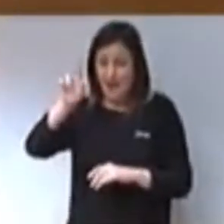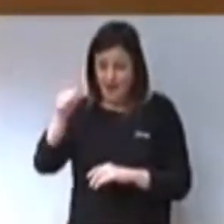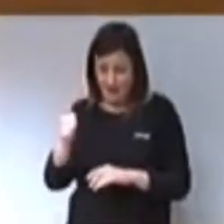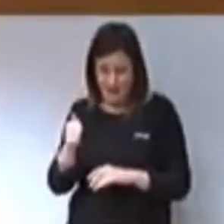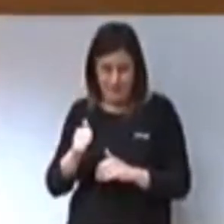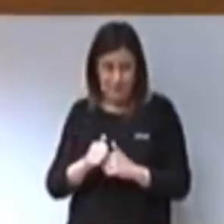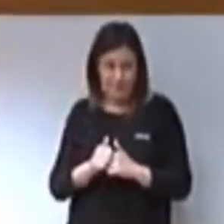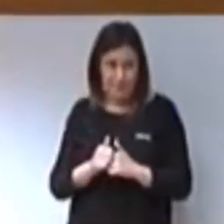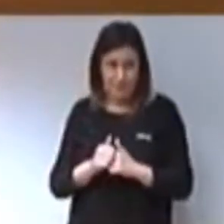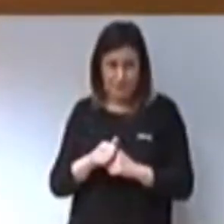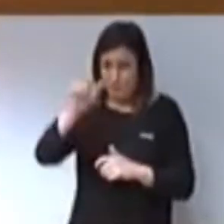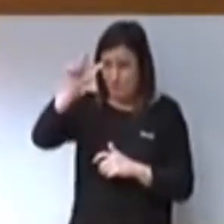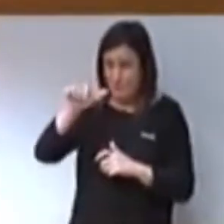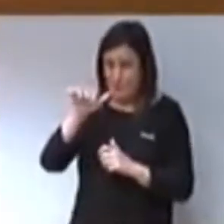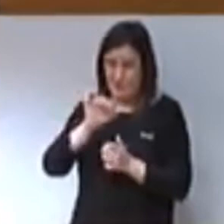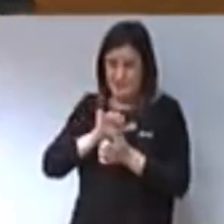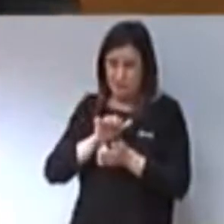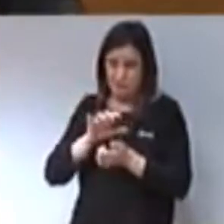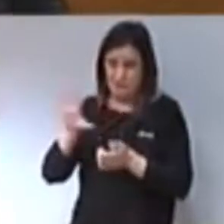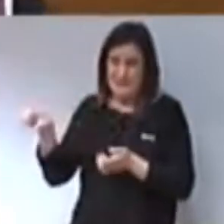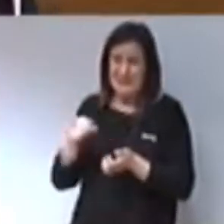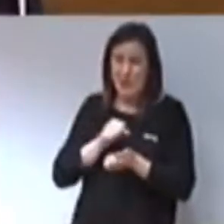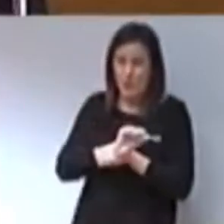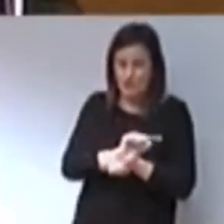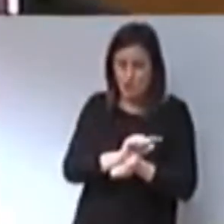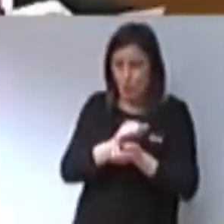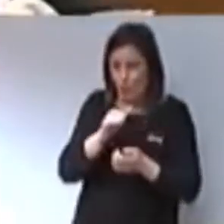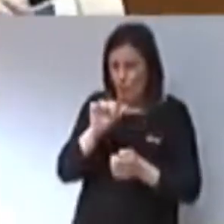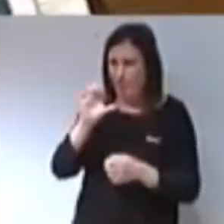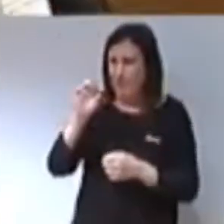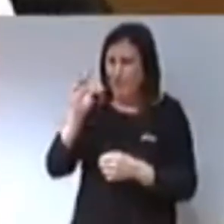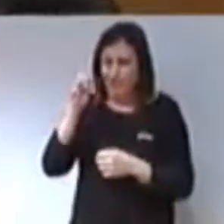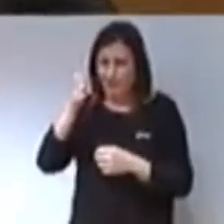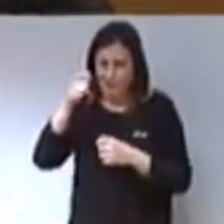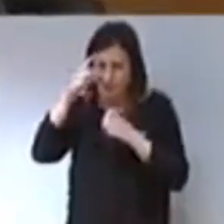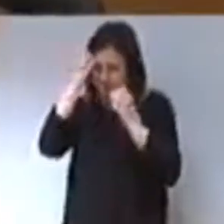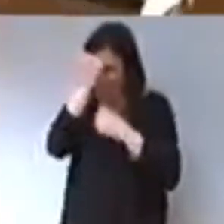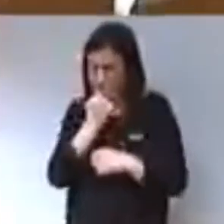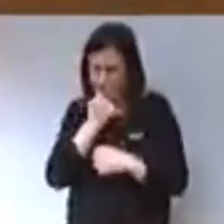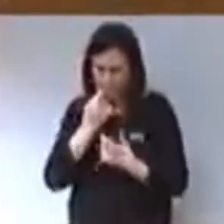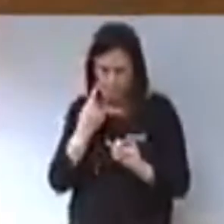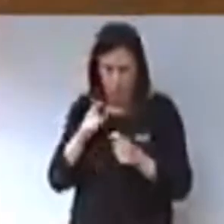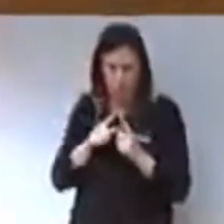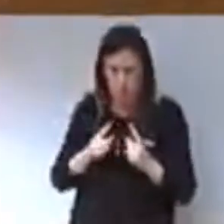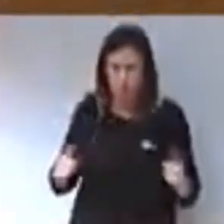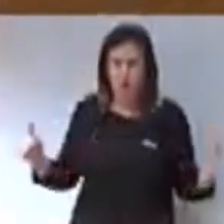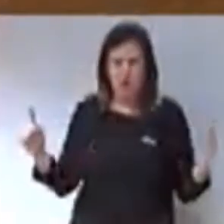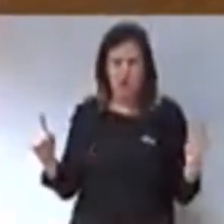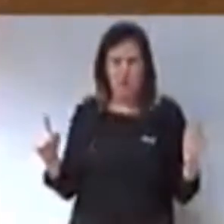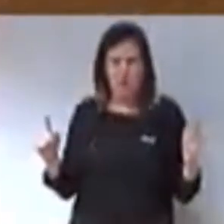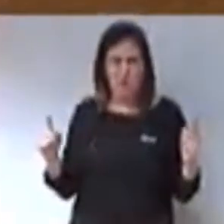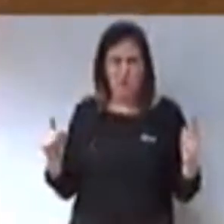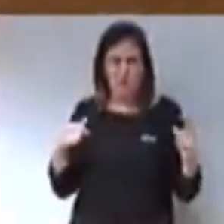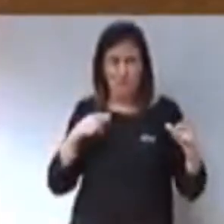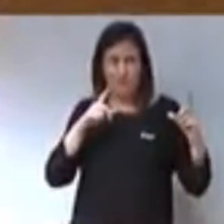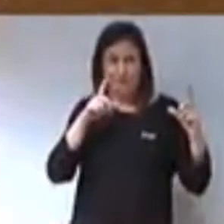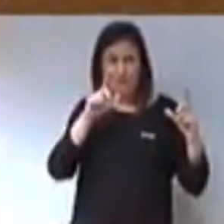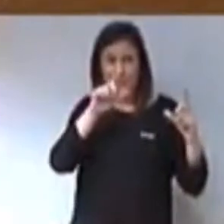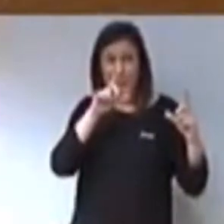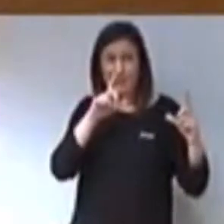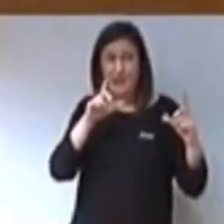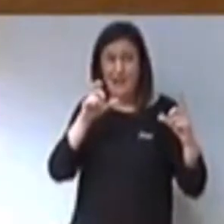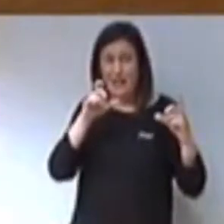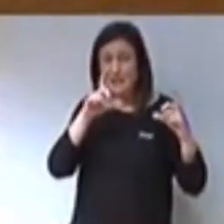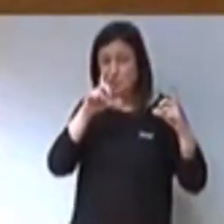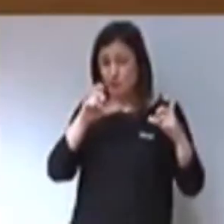el secuestro de ETA. Y que se los olvide, estas dos balas se las sacaron a Miguel Ángel Blanco.